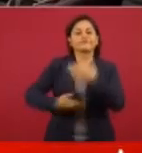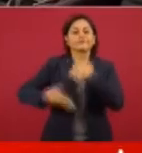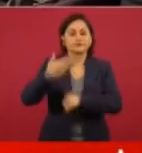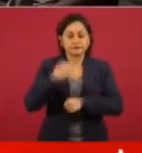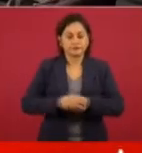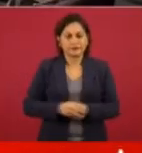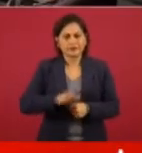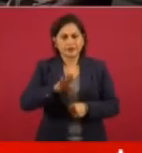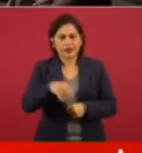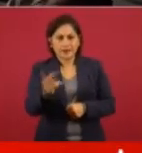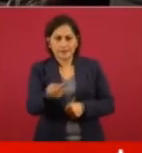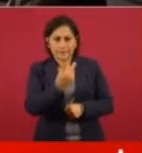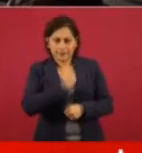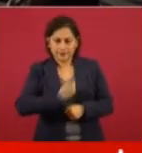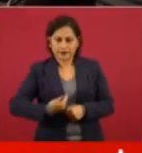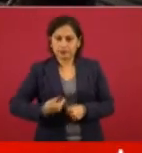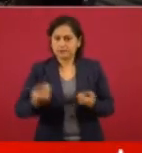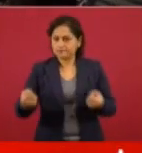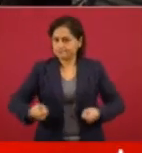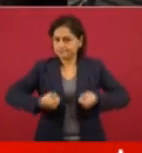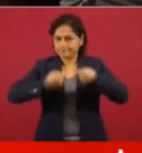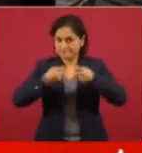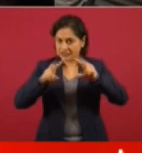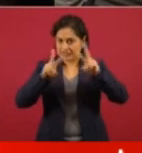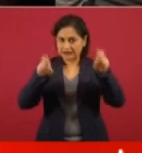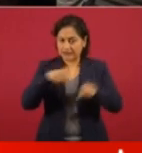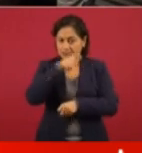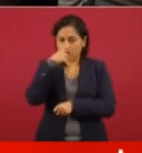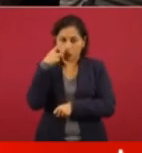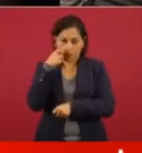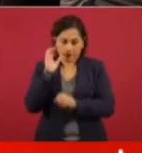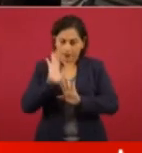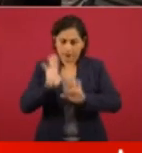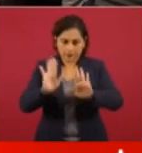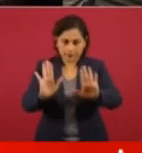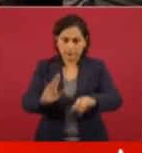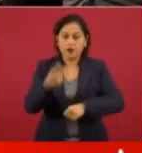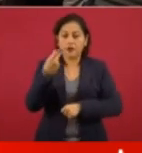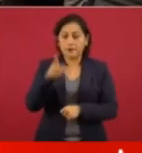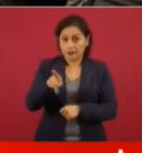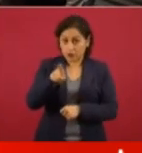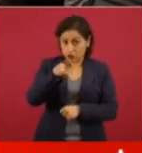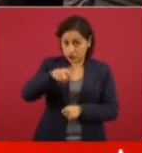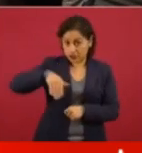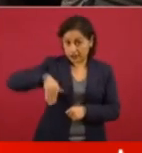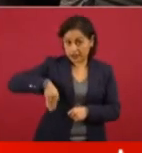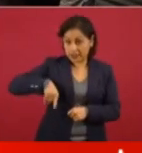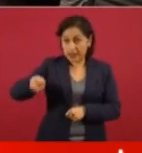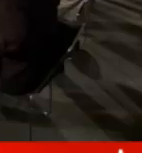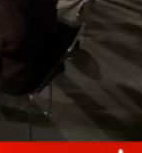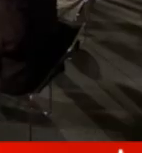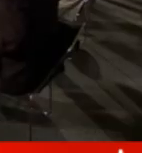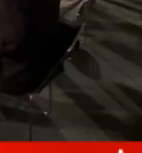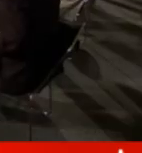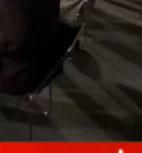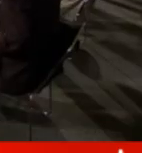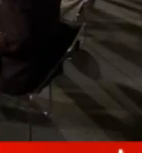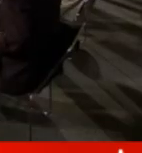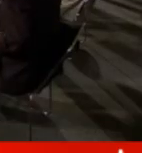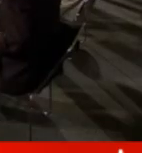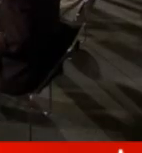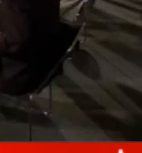Presidente, y sin ánimo de confrontar por el tema del cubrebocas, pero acaba de decir que le dijo el doctor Gatell que no es indispensable.